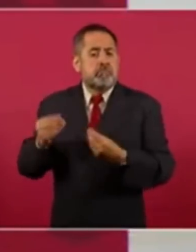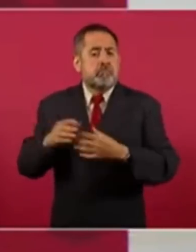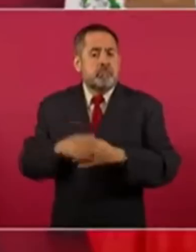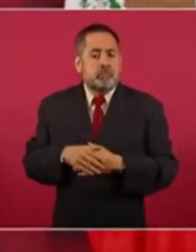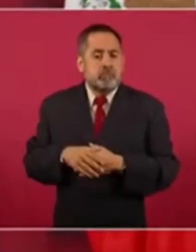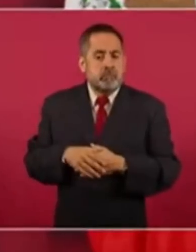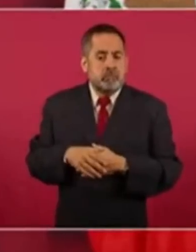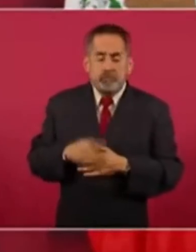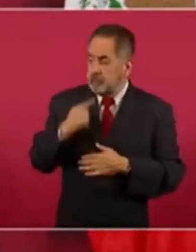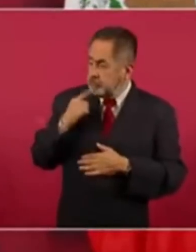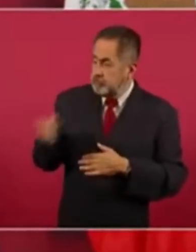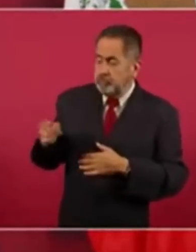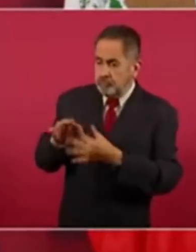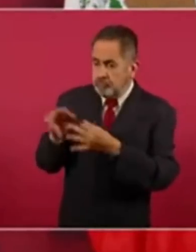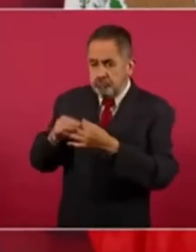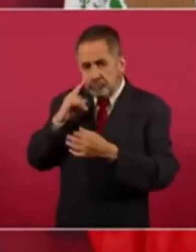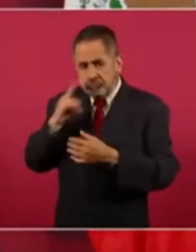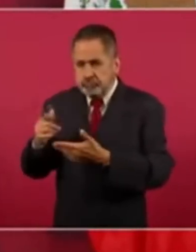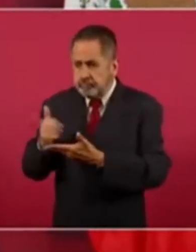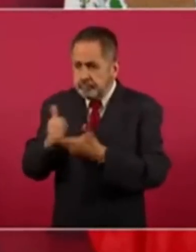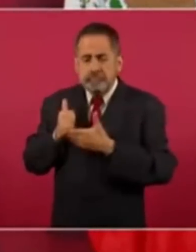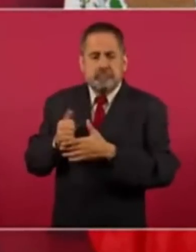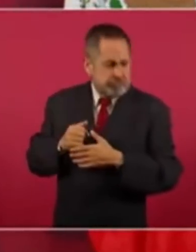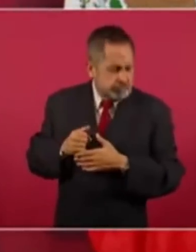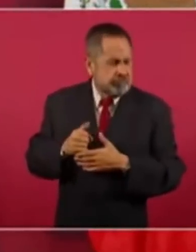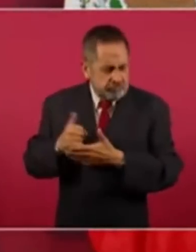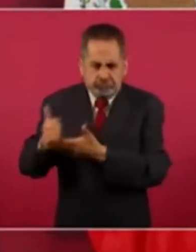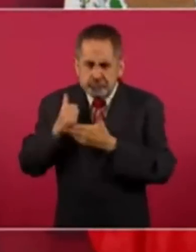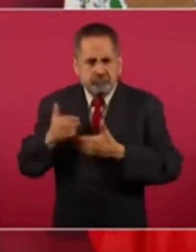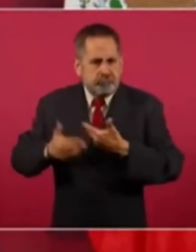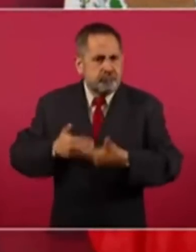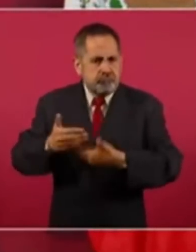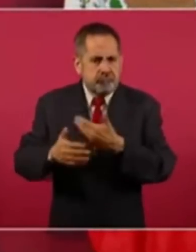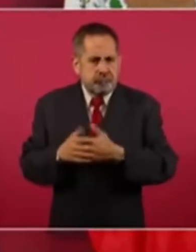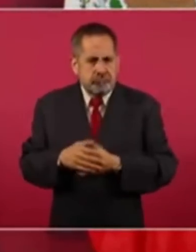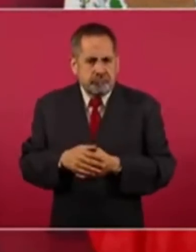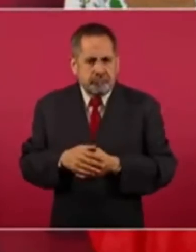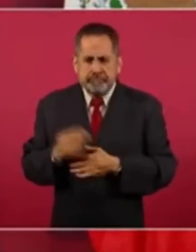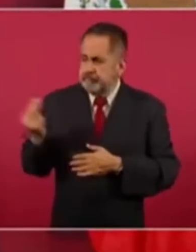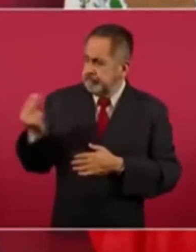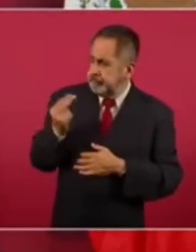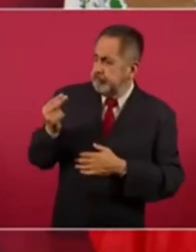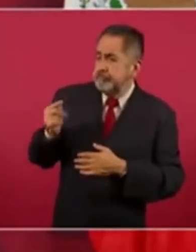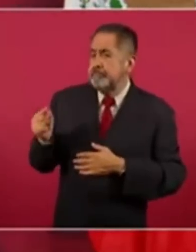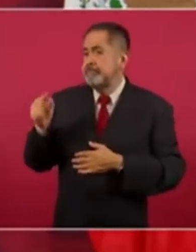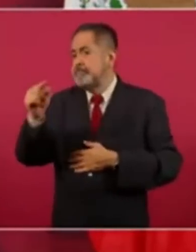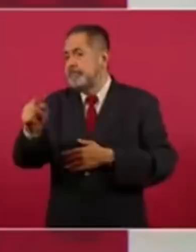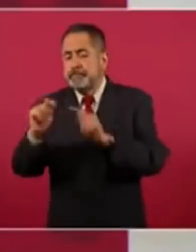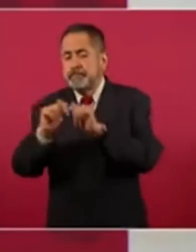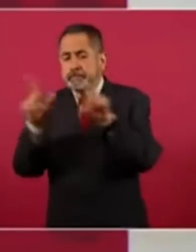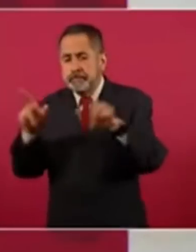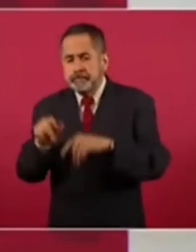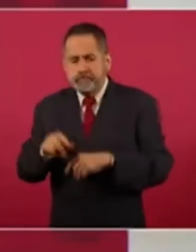decirle ayuda, te necesitamos en Tlaxcala,